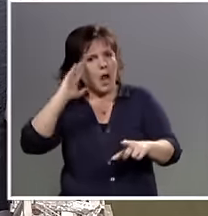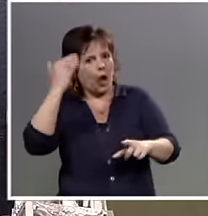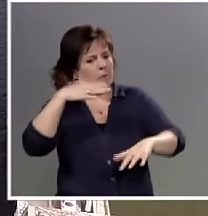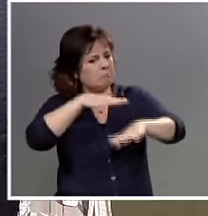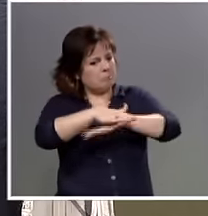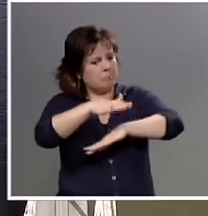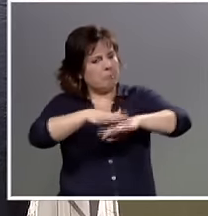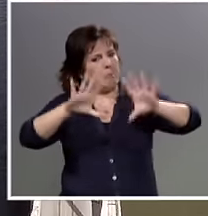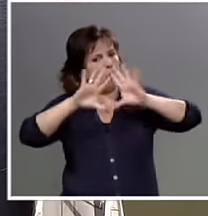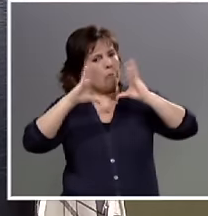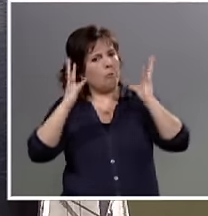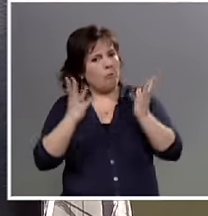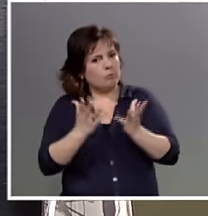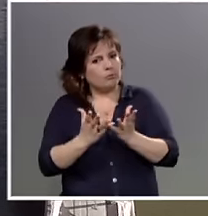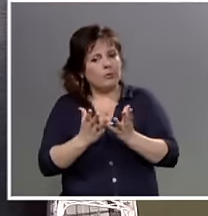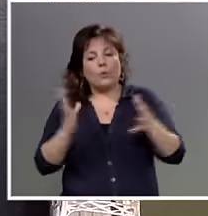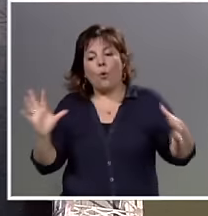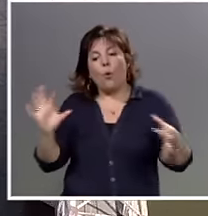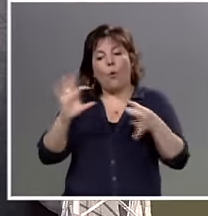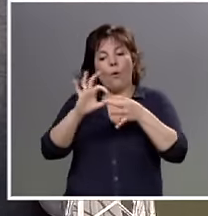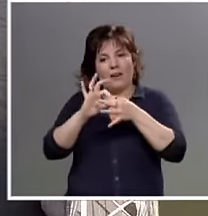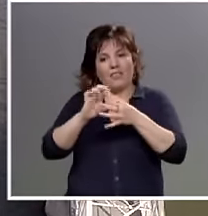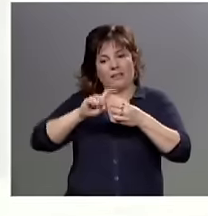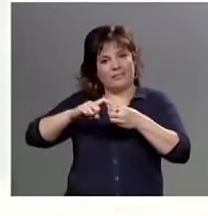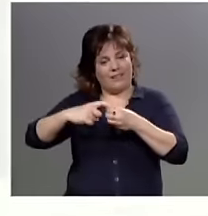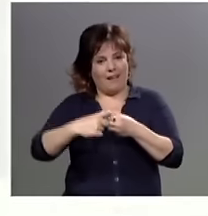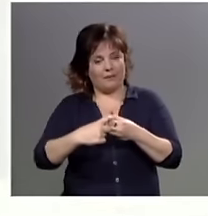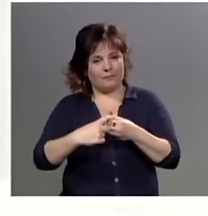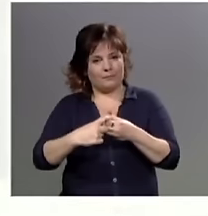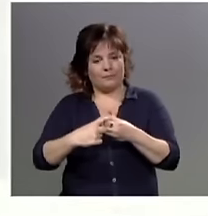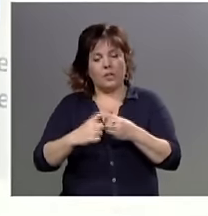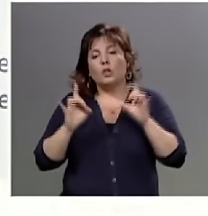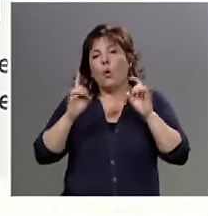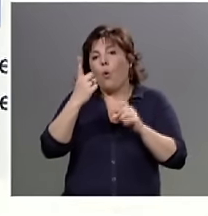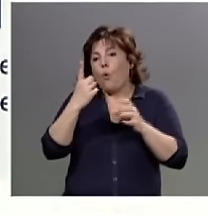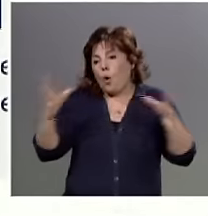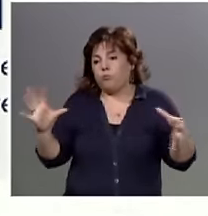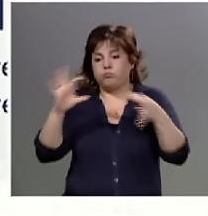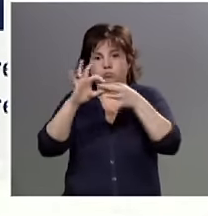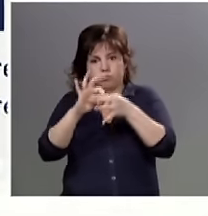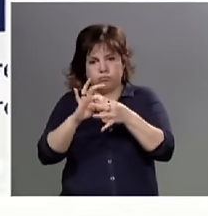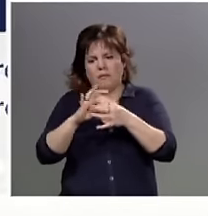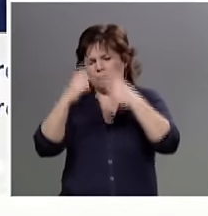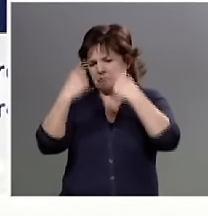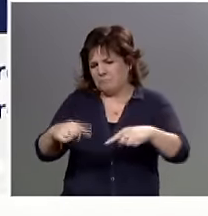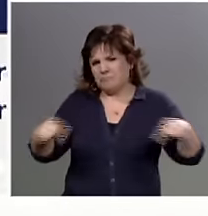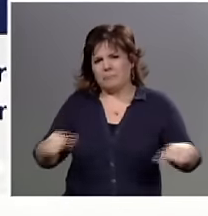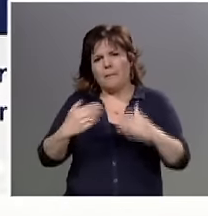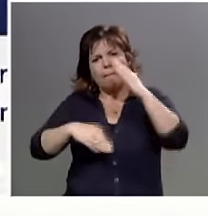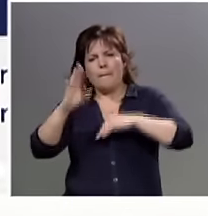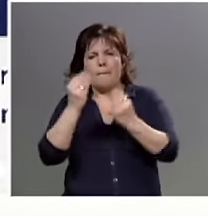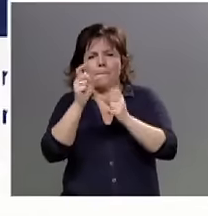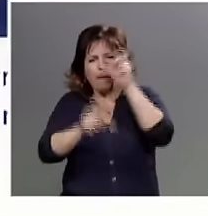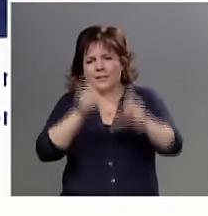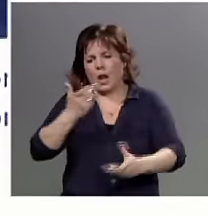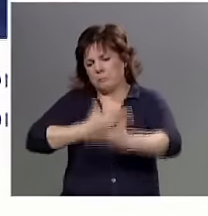La Unidad Sindical Un solo movimiento sindical, diverso y plural, donde